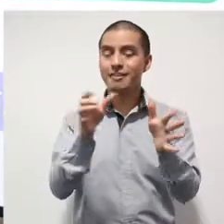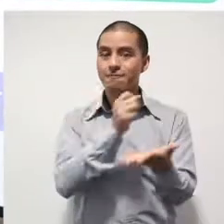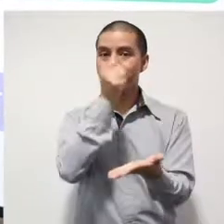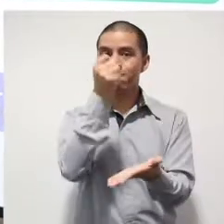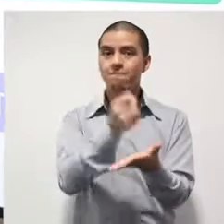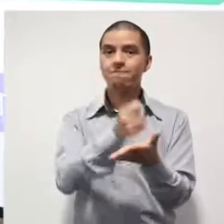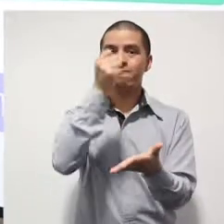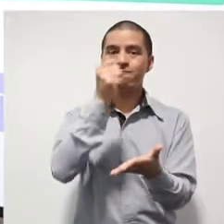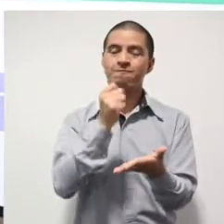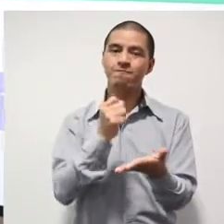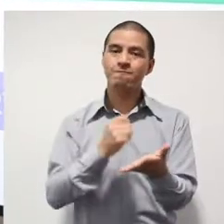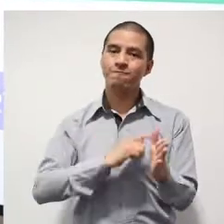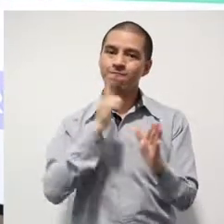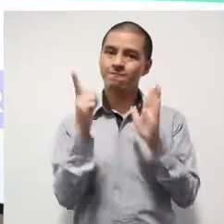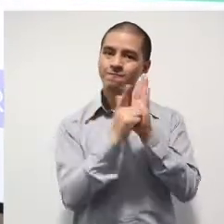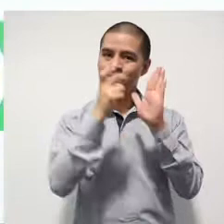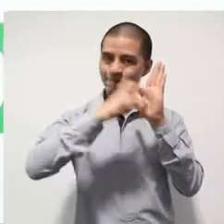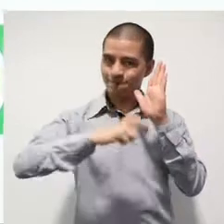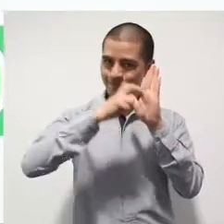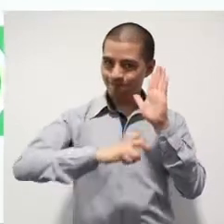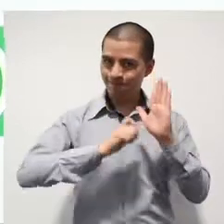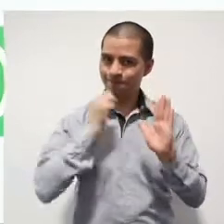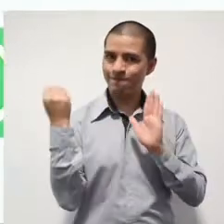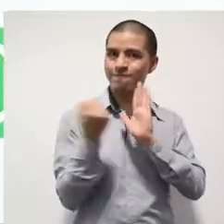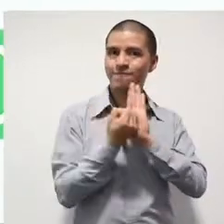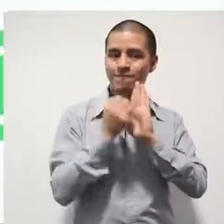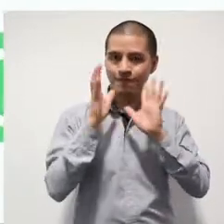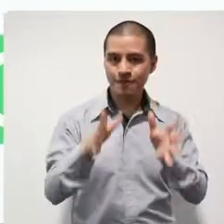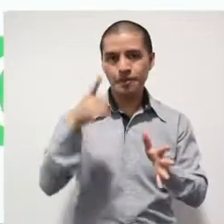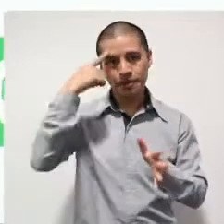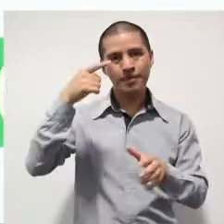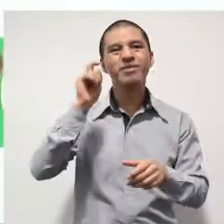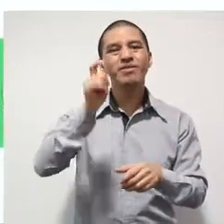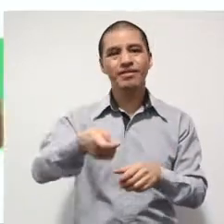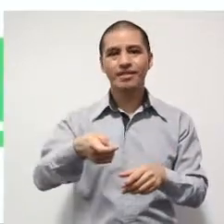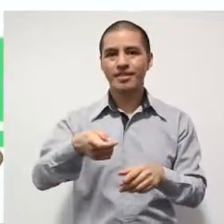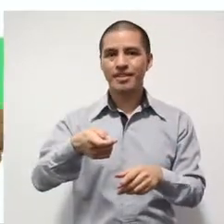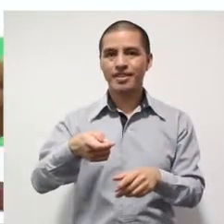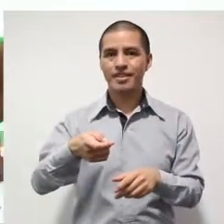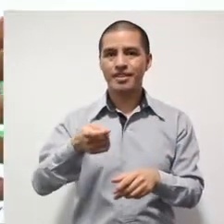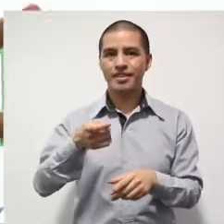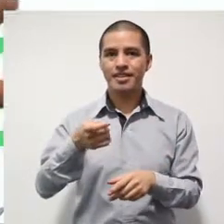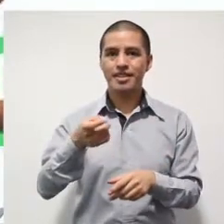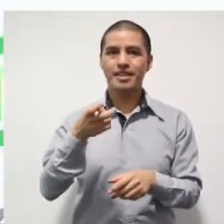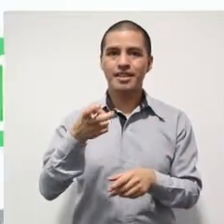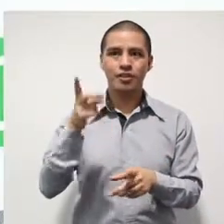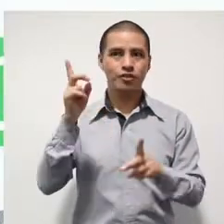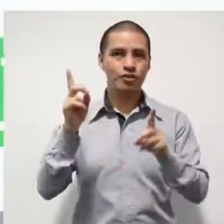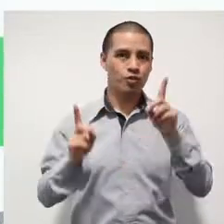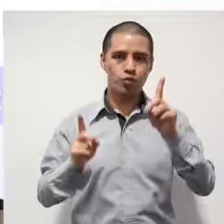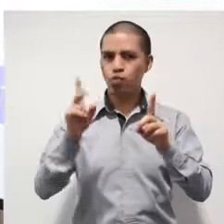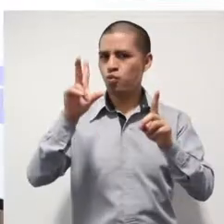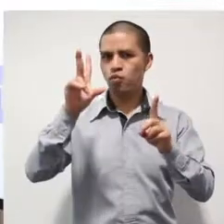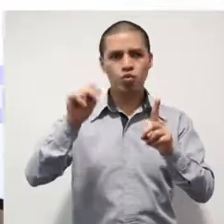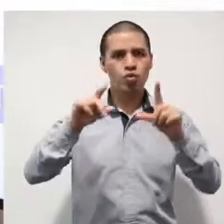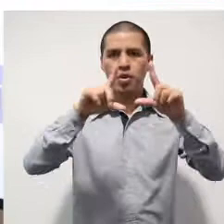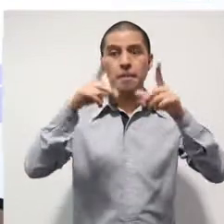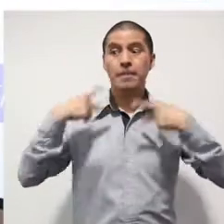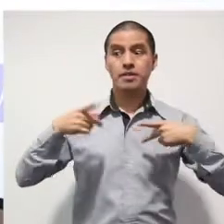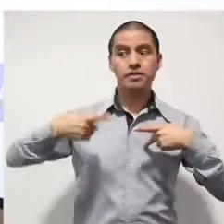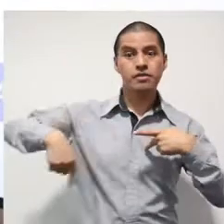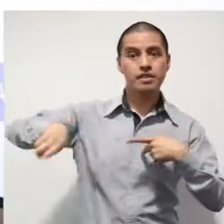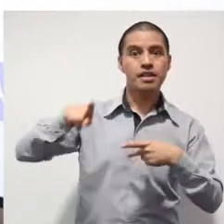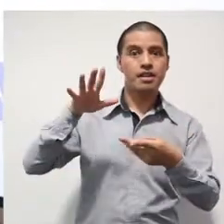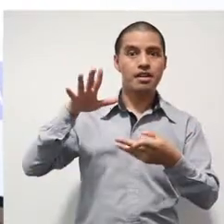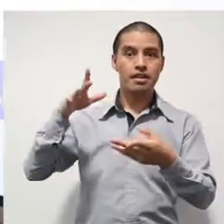ya implementada esta reforma que va a permitir que en estos casos no se esté en duda si no se vaya